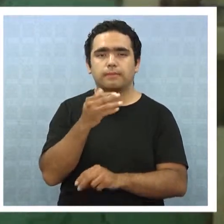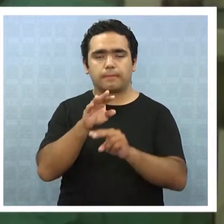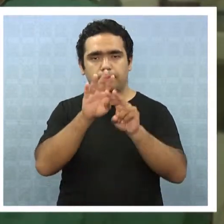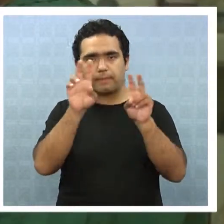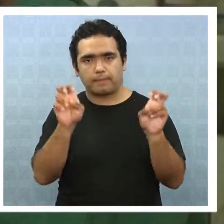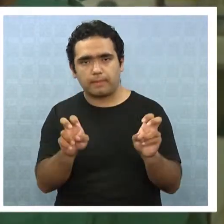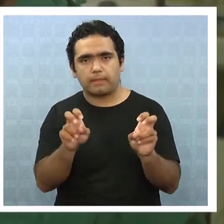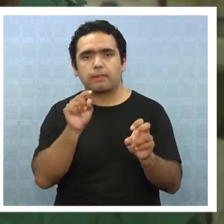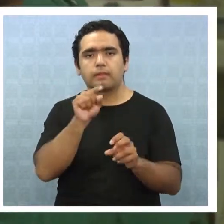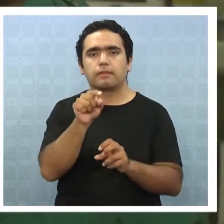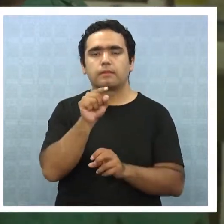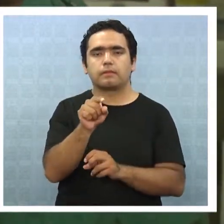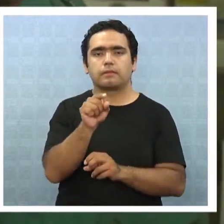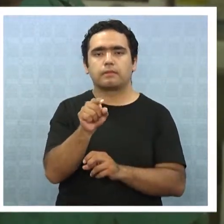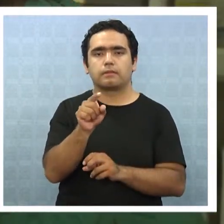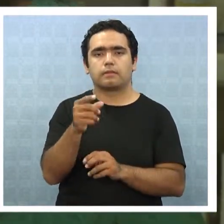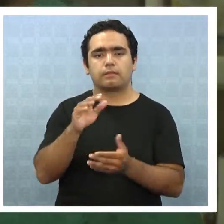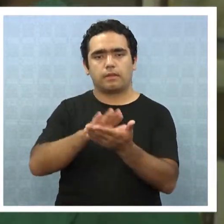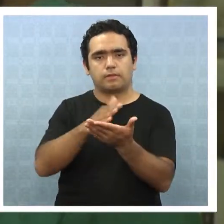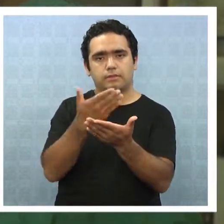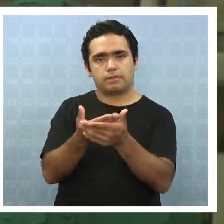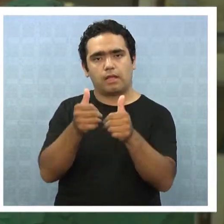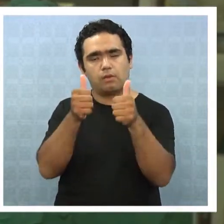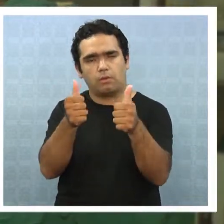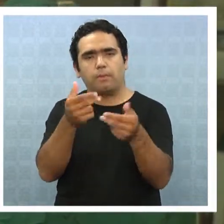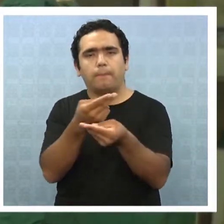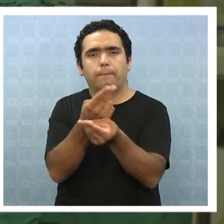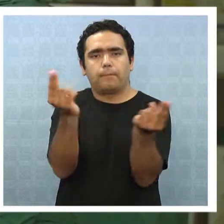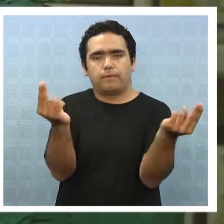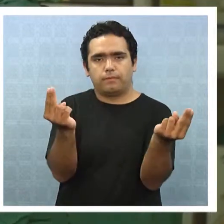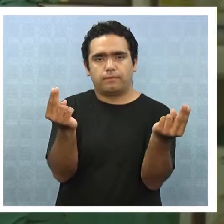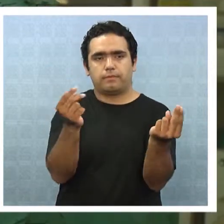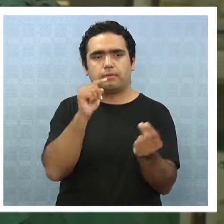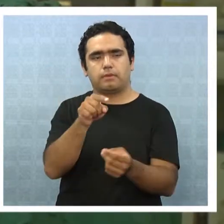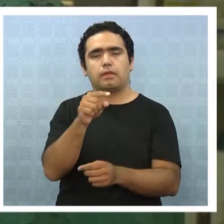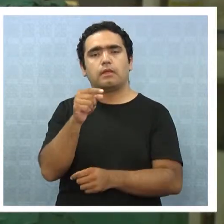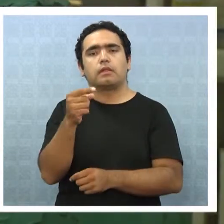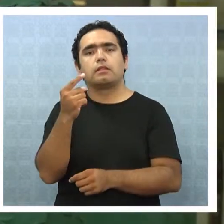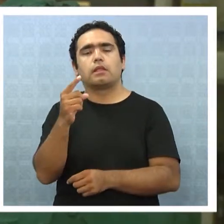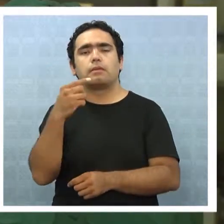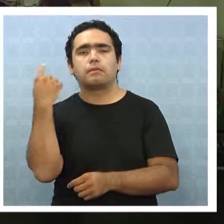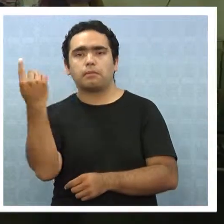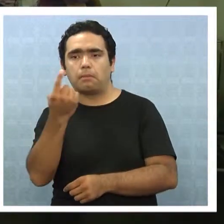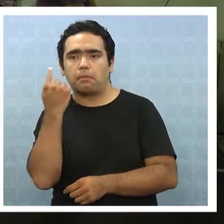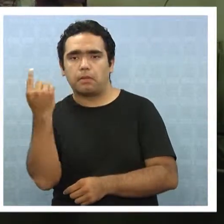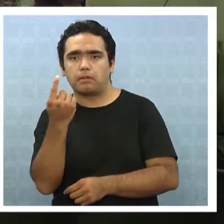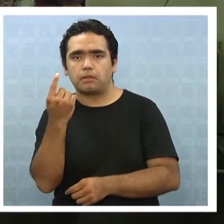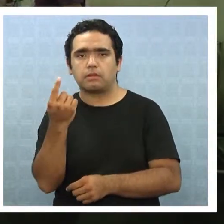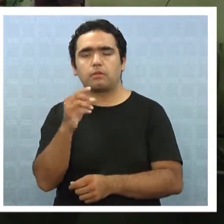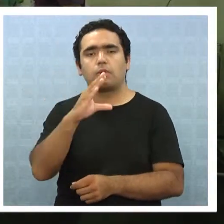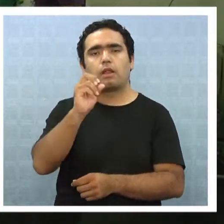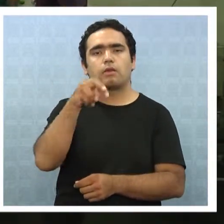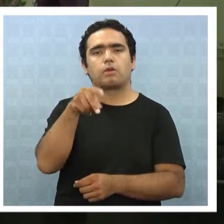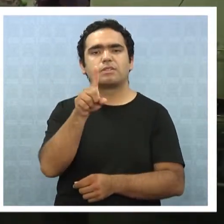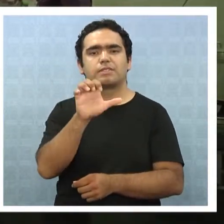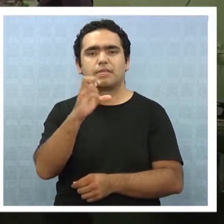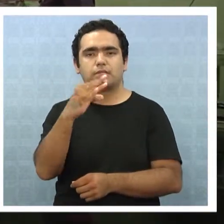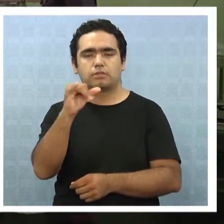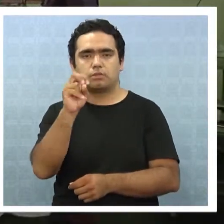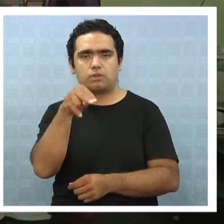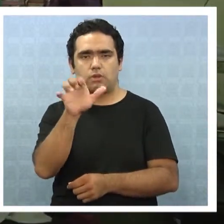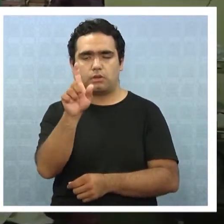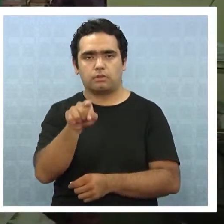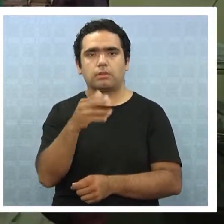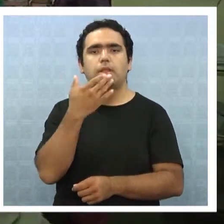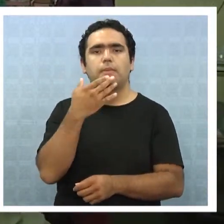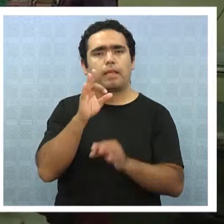tal, sino también lo que tiene que ver con una defensa y recuperación de la salud pública, en particular en lo que tiene que ver con las concesiones hospitalarias y en